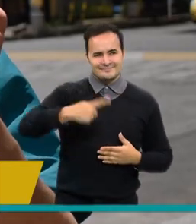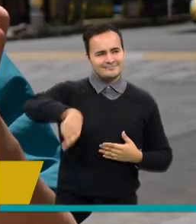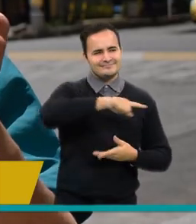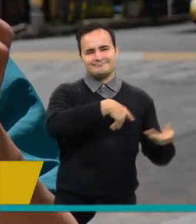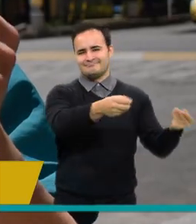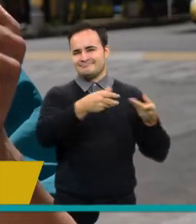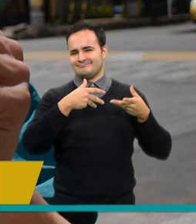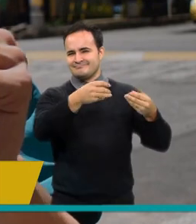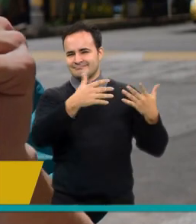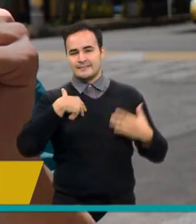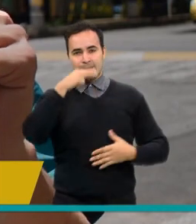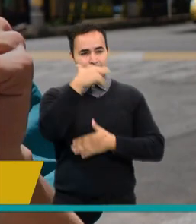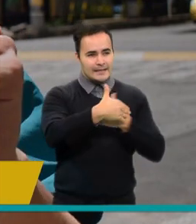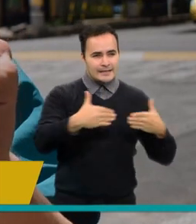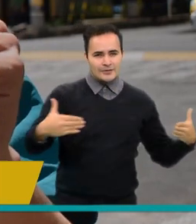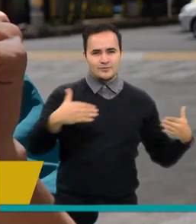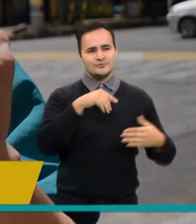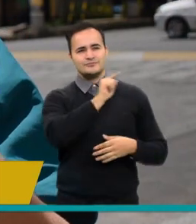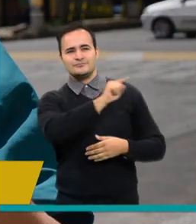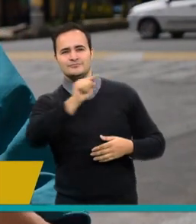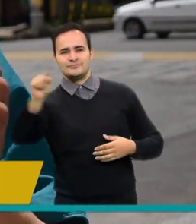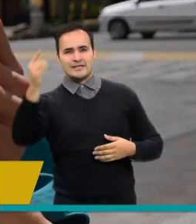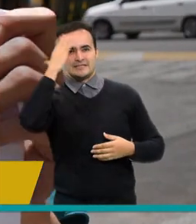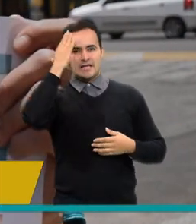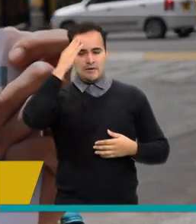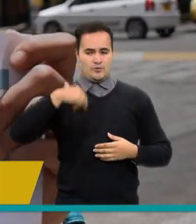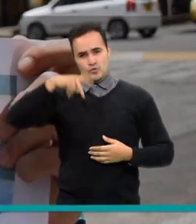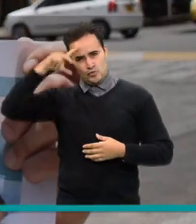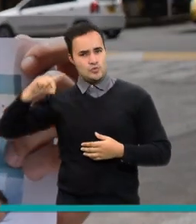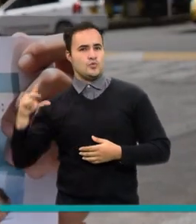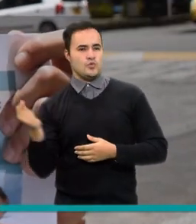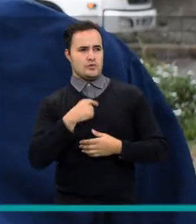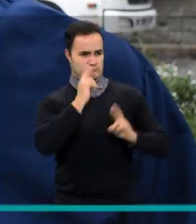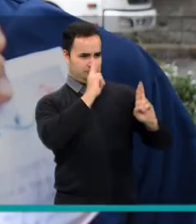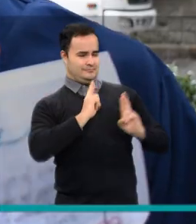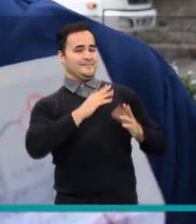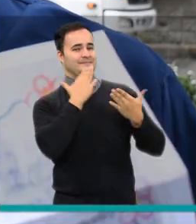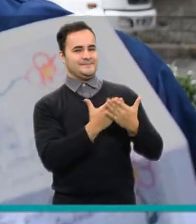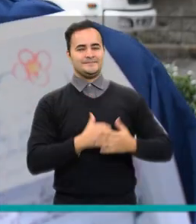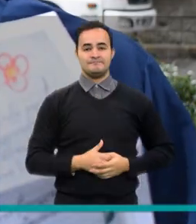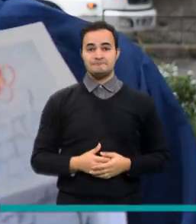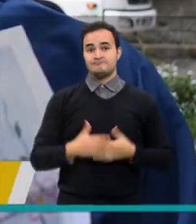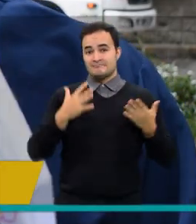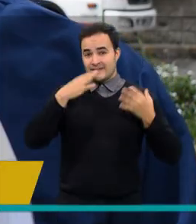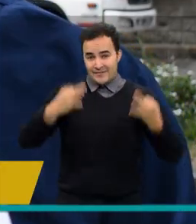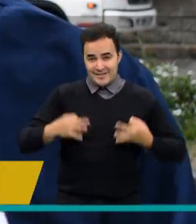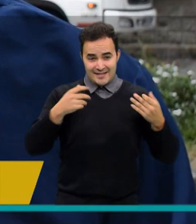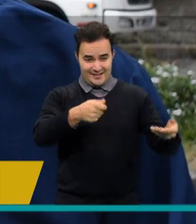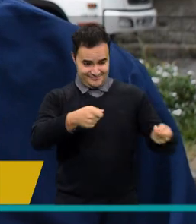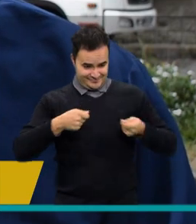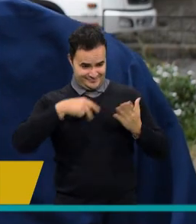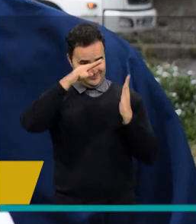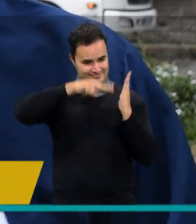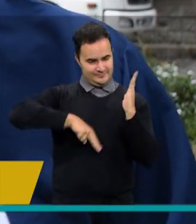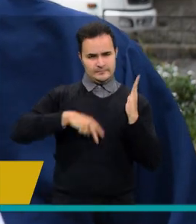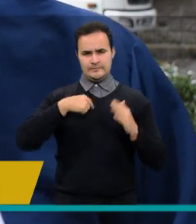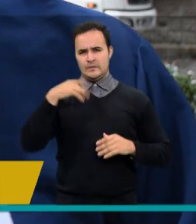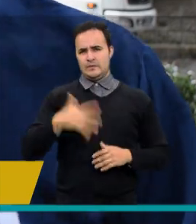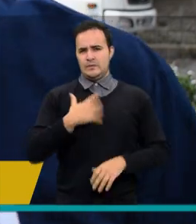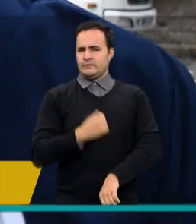entrega la comunidad, los niños, las personas que reconocen la labor de nuestro personal de salud. Estos mensajes que nos acaban de dar por escrito,